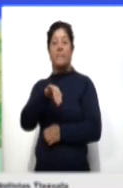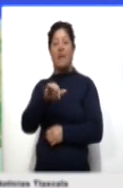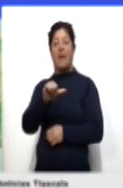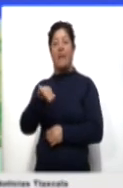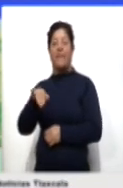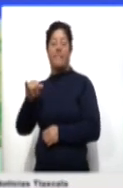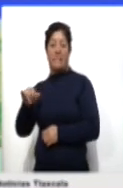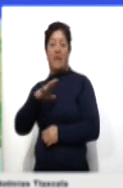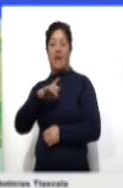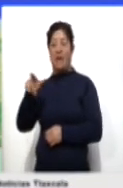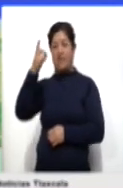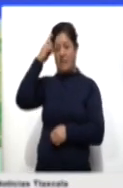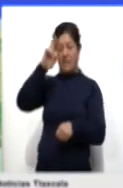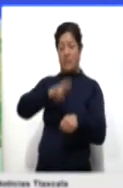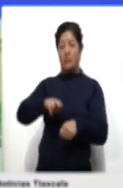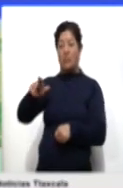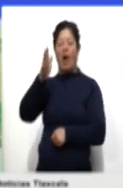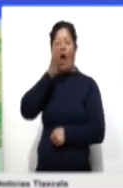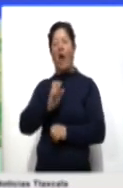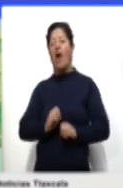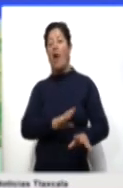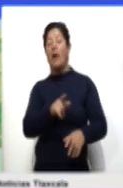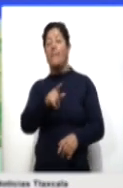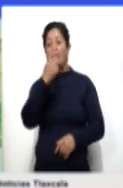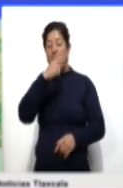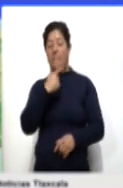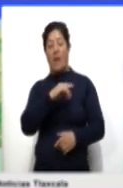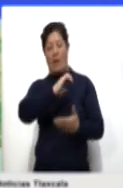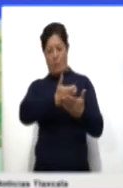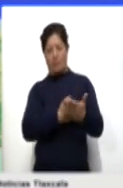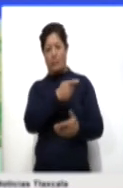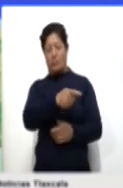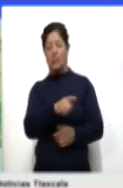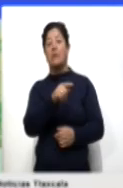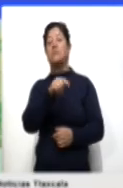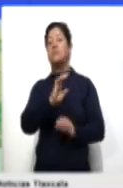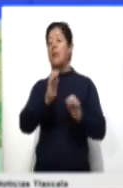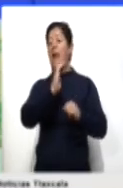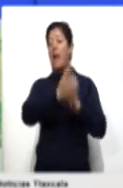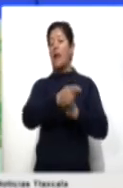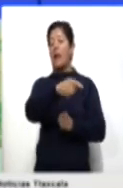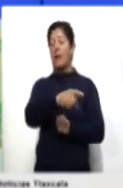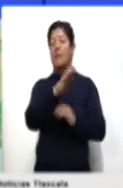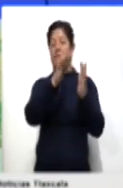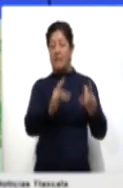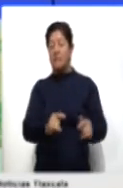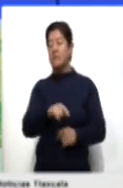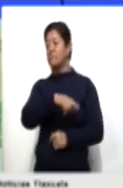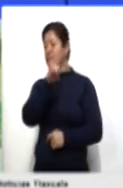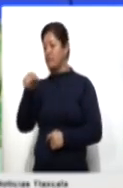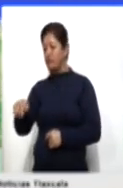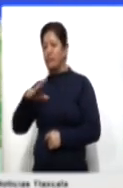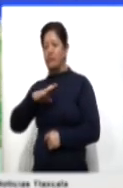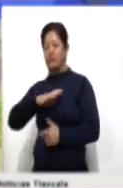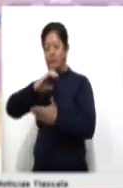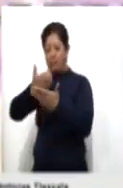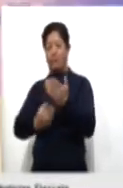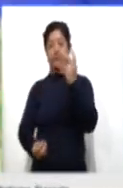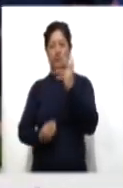no bajan la guardia para poder contratarlo. Esto al finalizar su contrato con el equipo francés. Aquí los detalles.